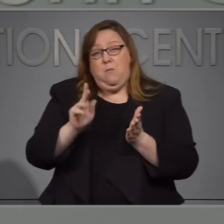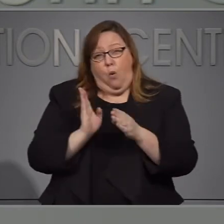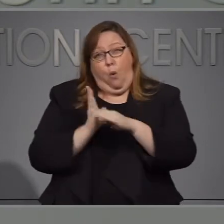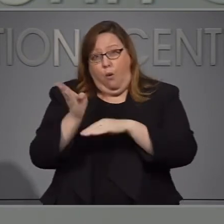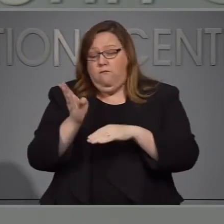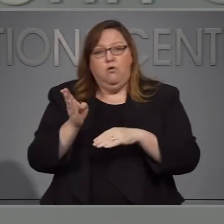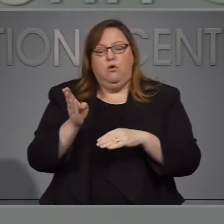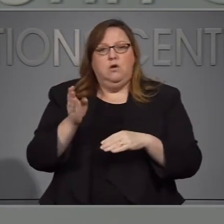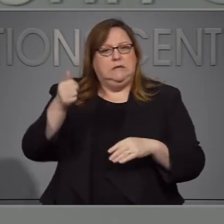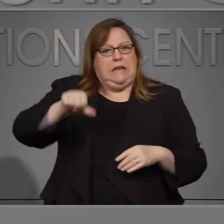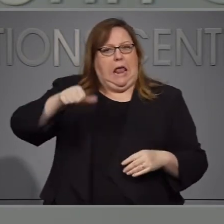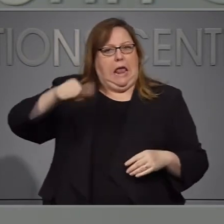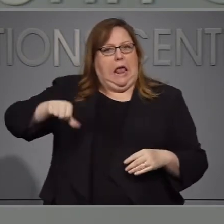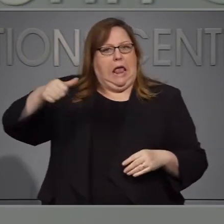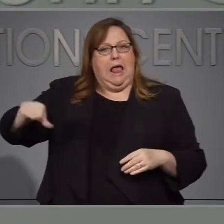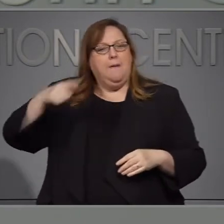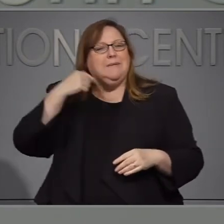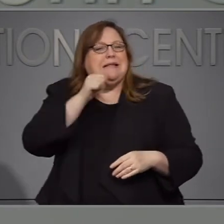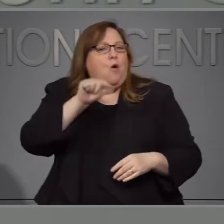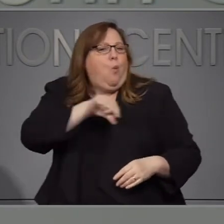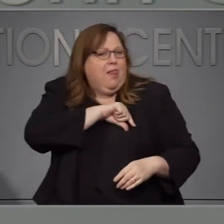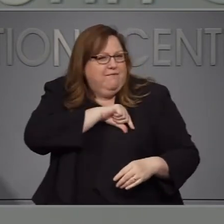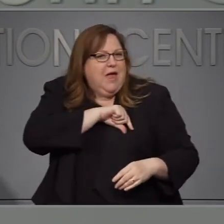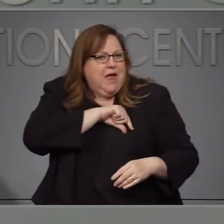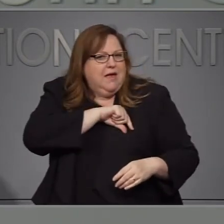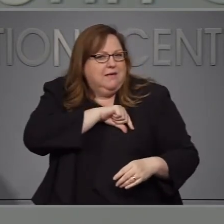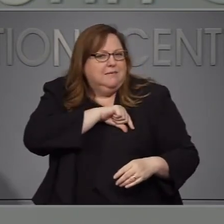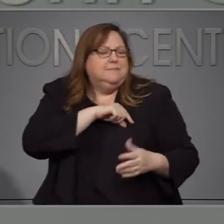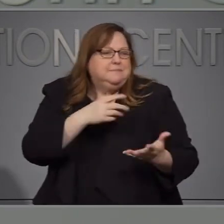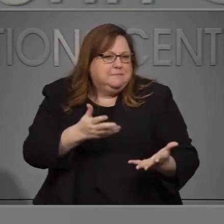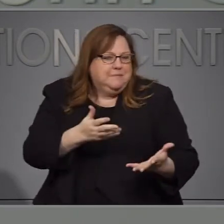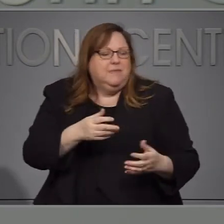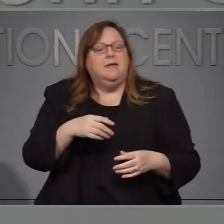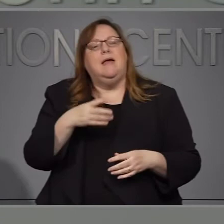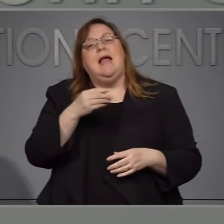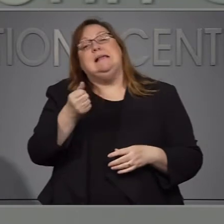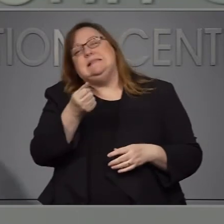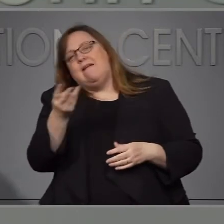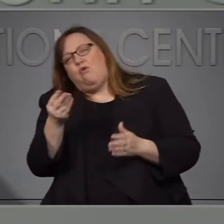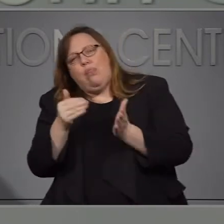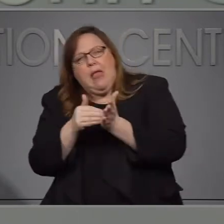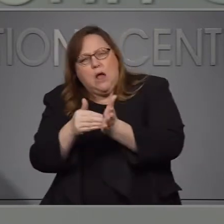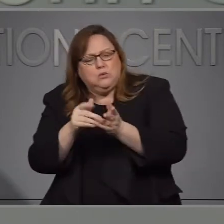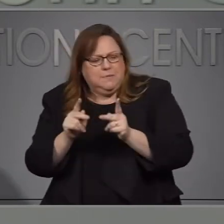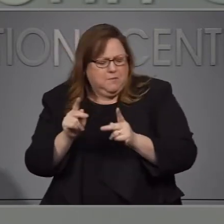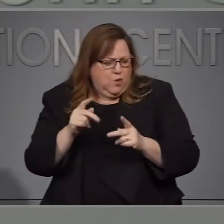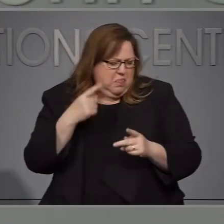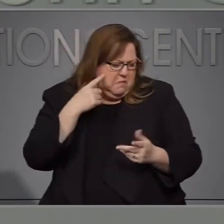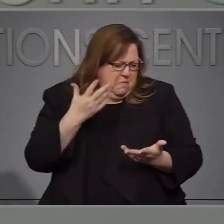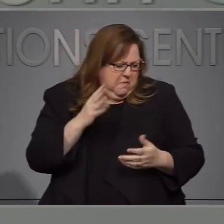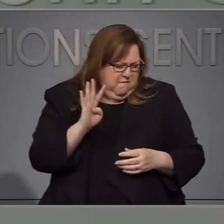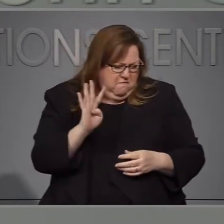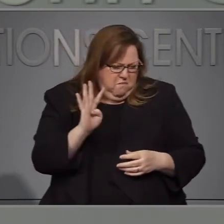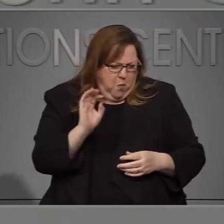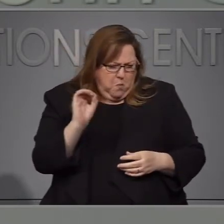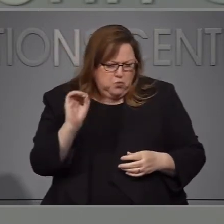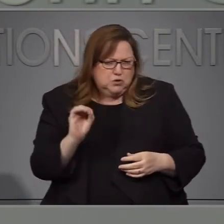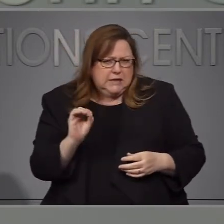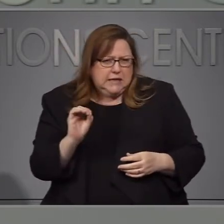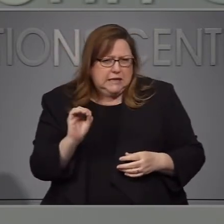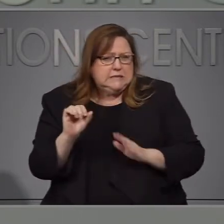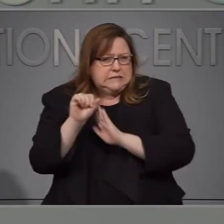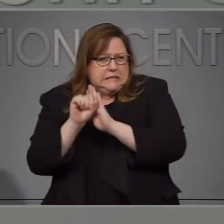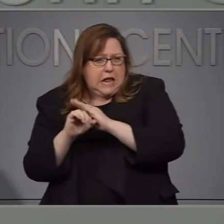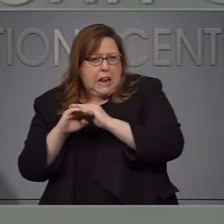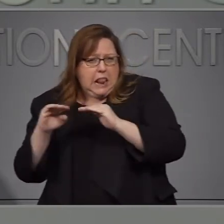los reclamos porque no califican y hay ni varios miles de personas creo que un 4 por